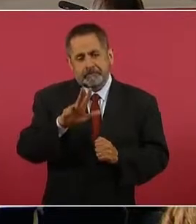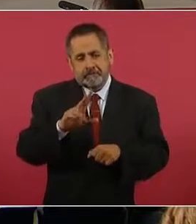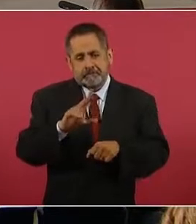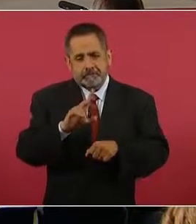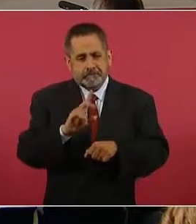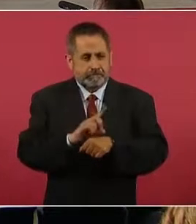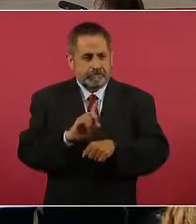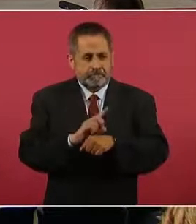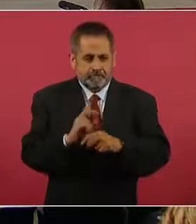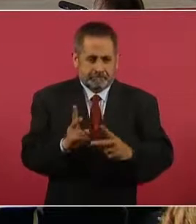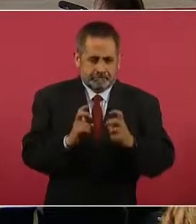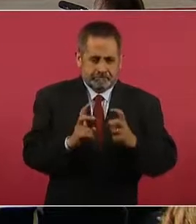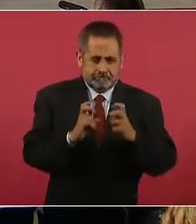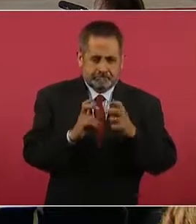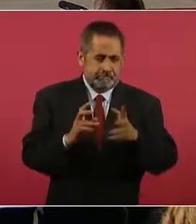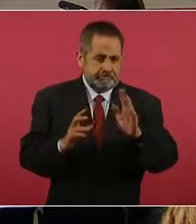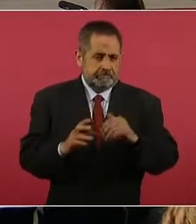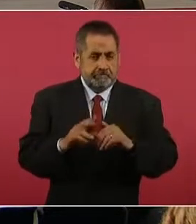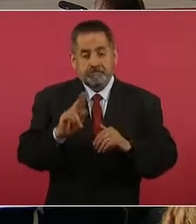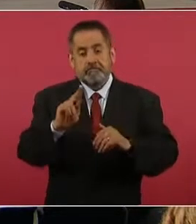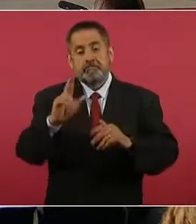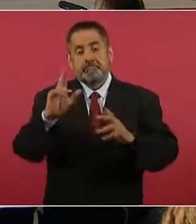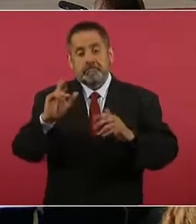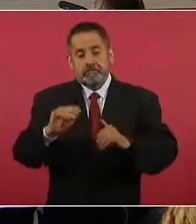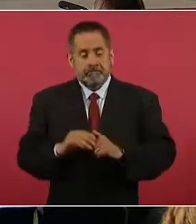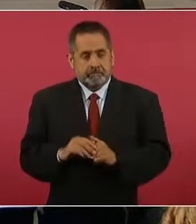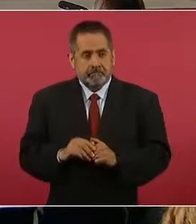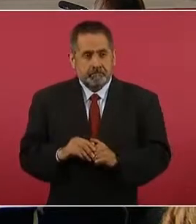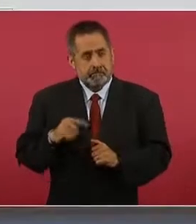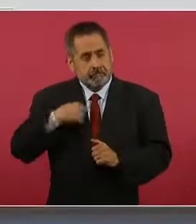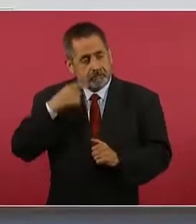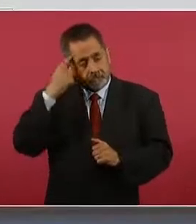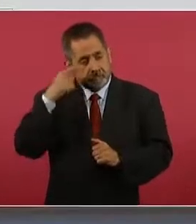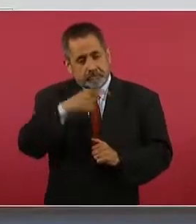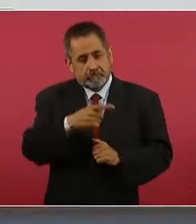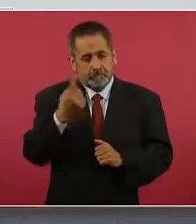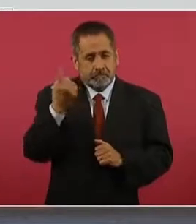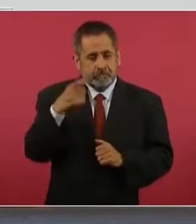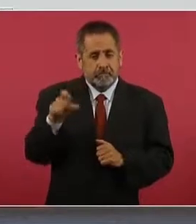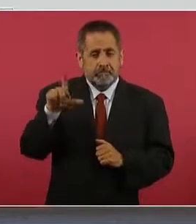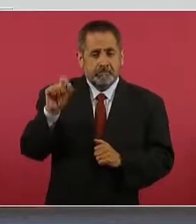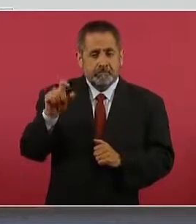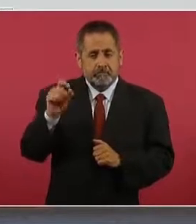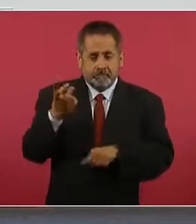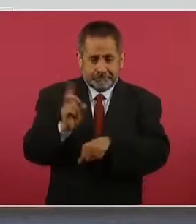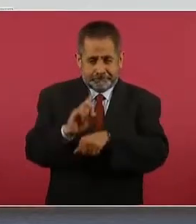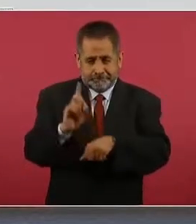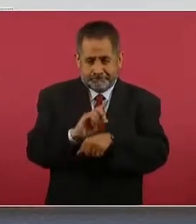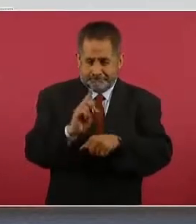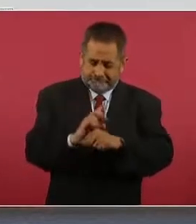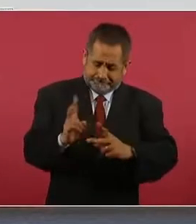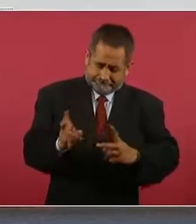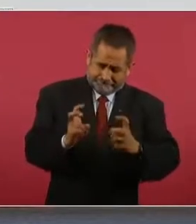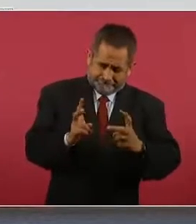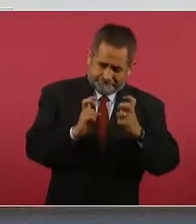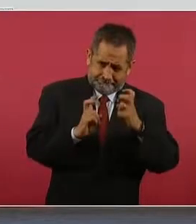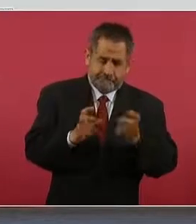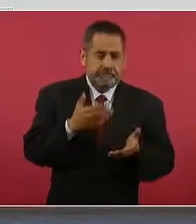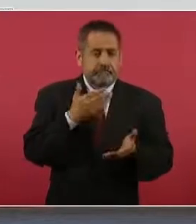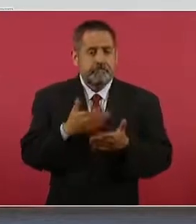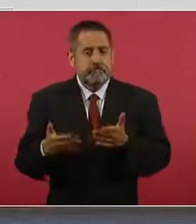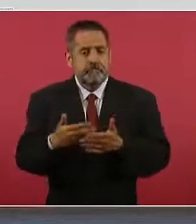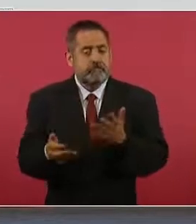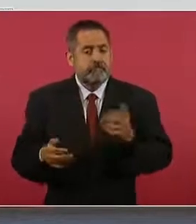80, lo encontré creo que en 120 diarios y ahora